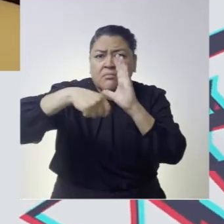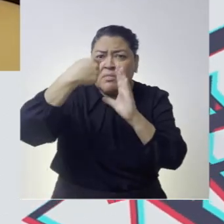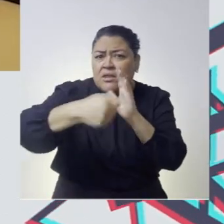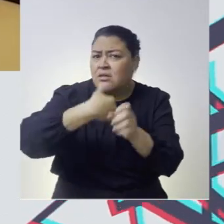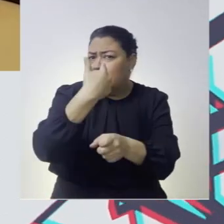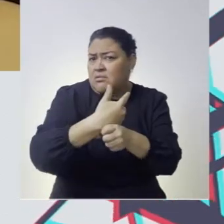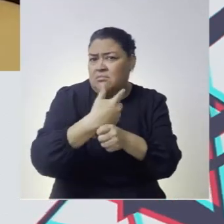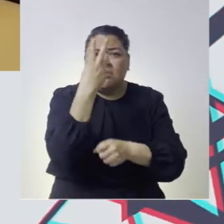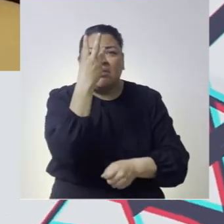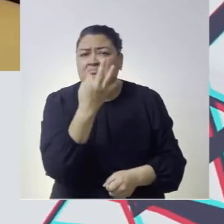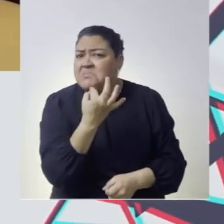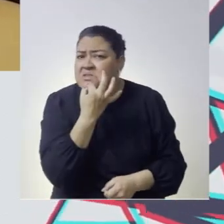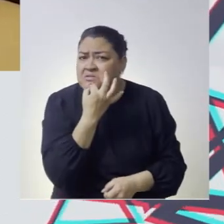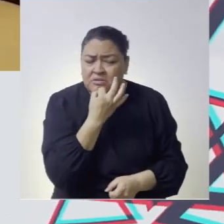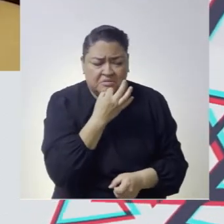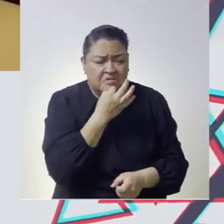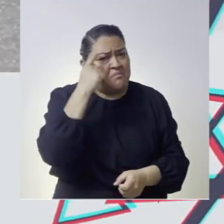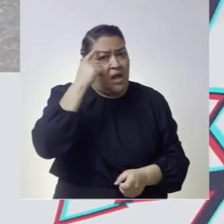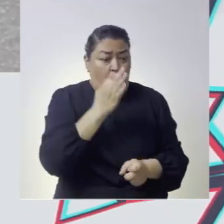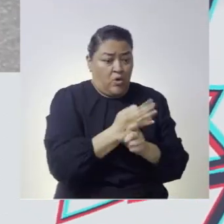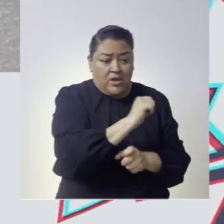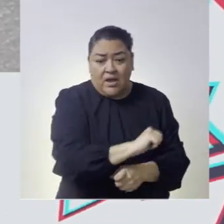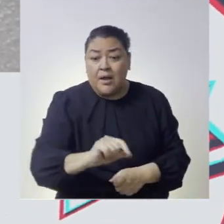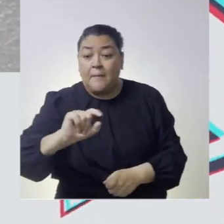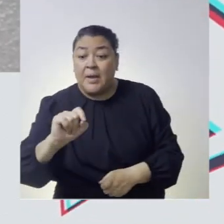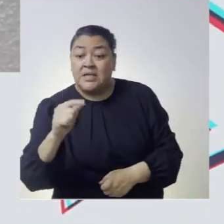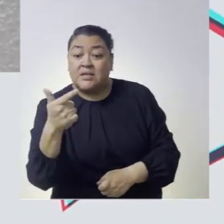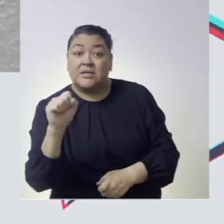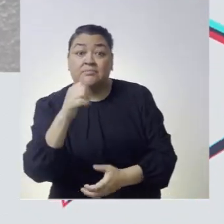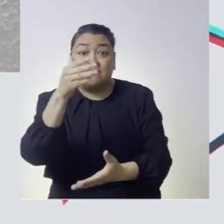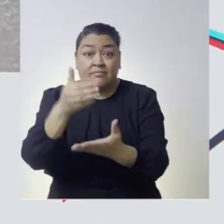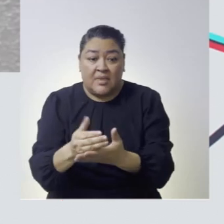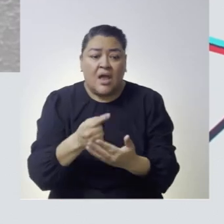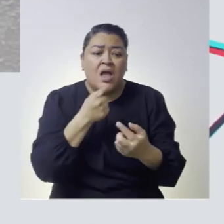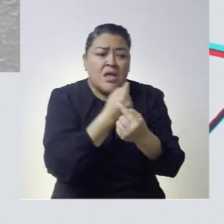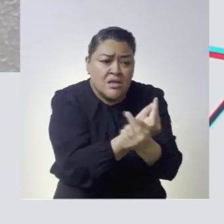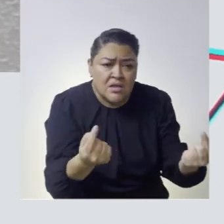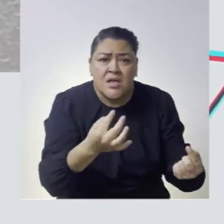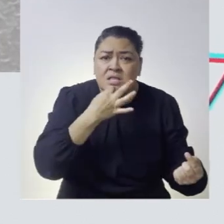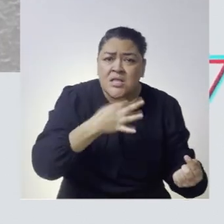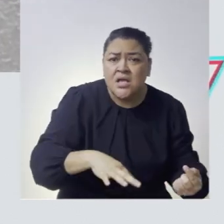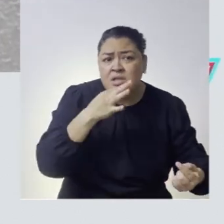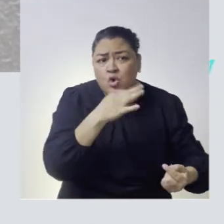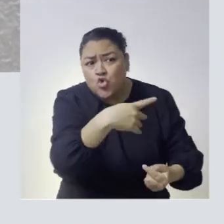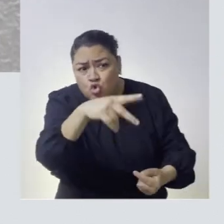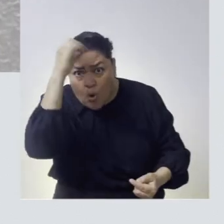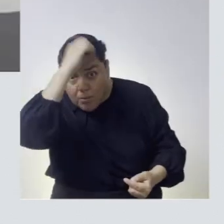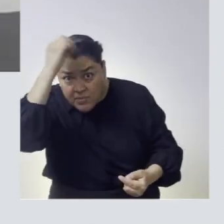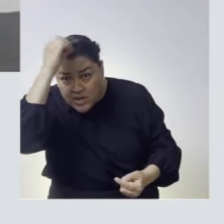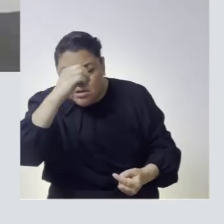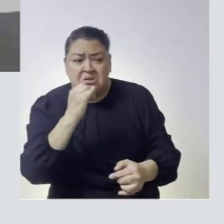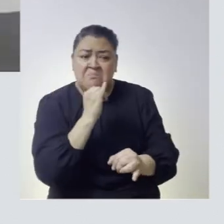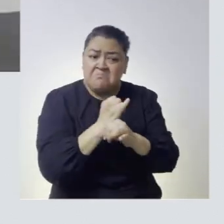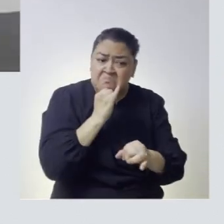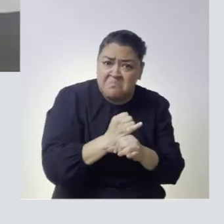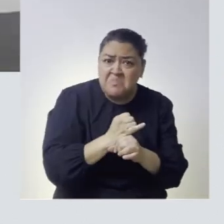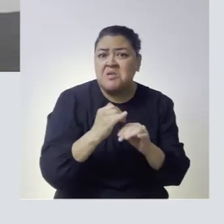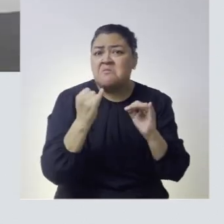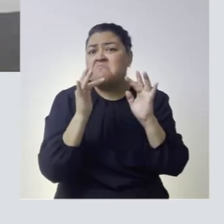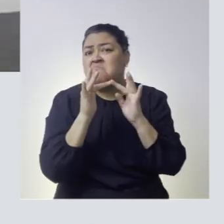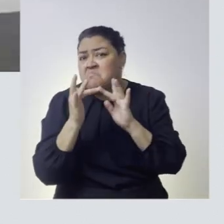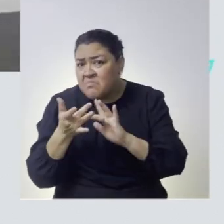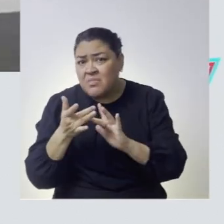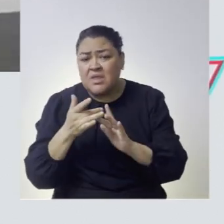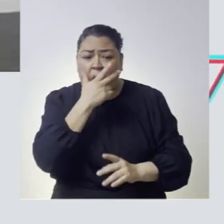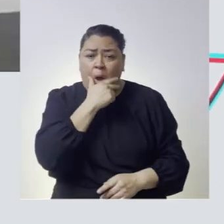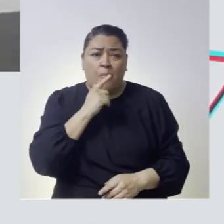vídeo de máximo tres minutos hasta el 27 de septiembre próximo las y los participantes podrán desplegar sus ideas sobre internet las